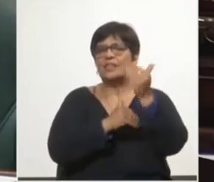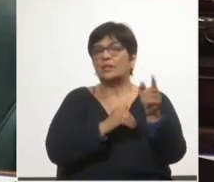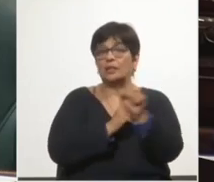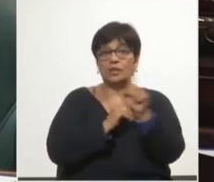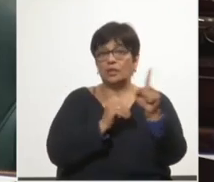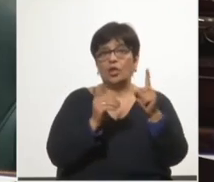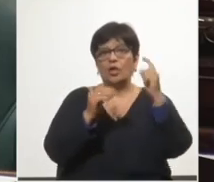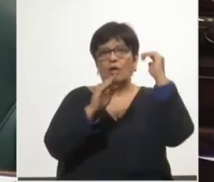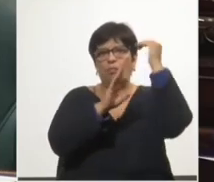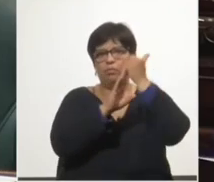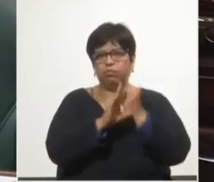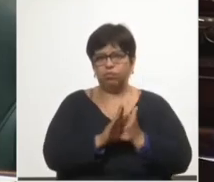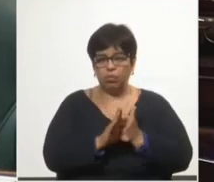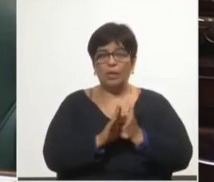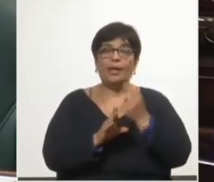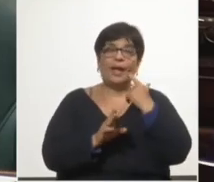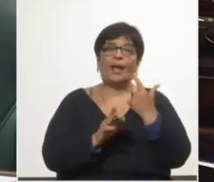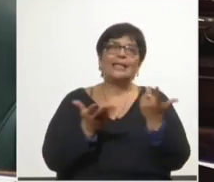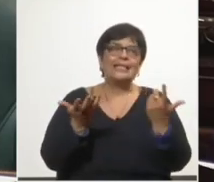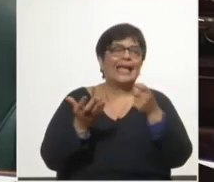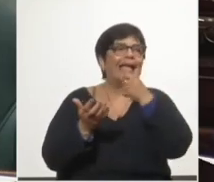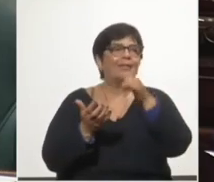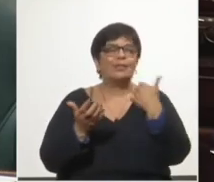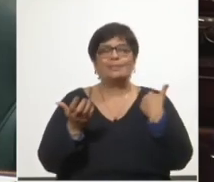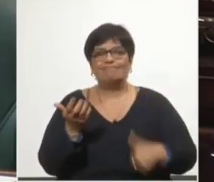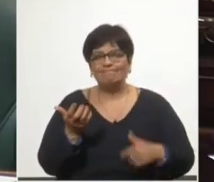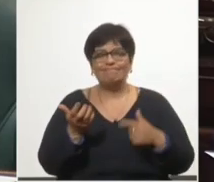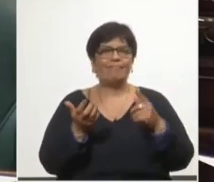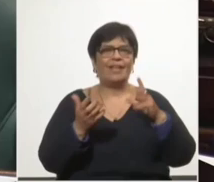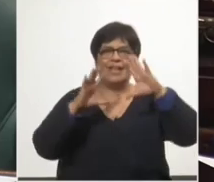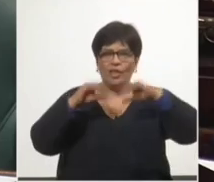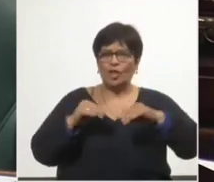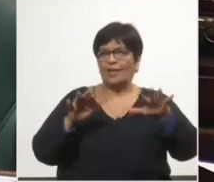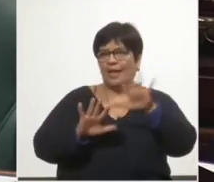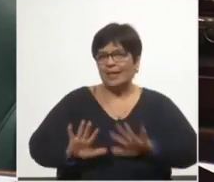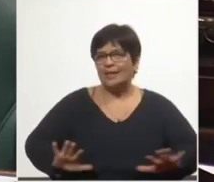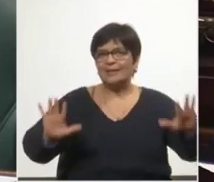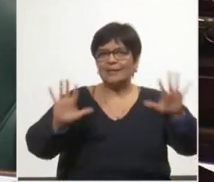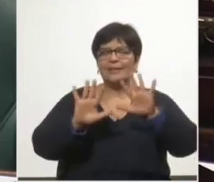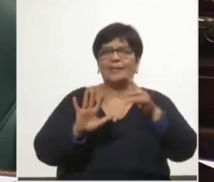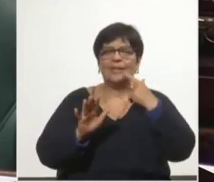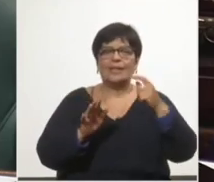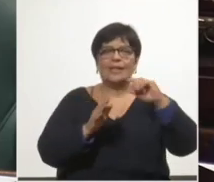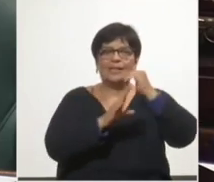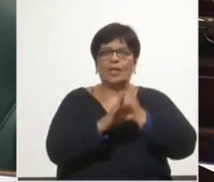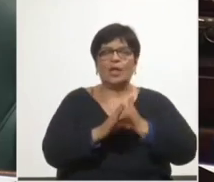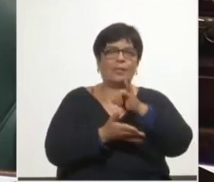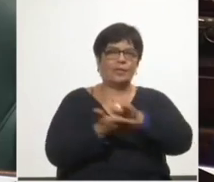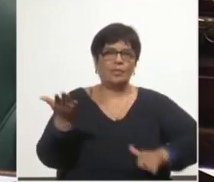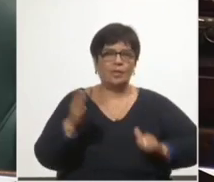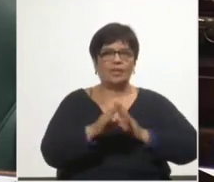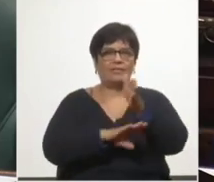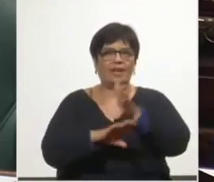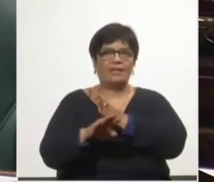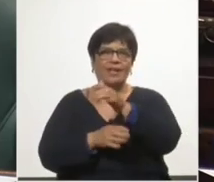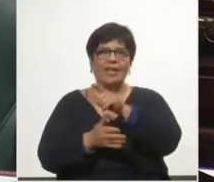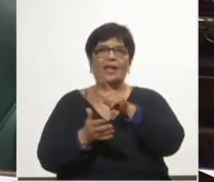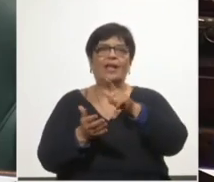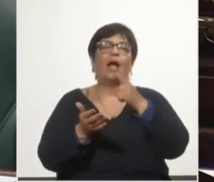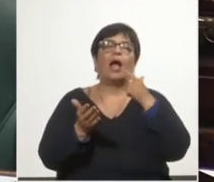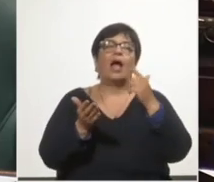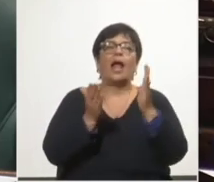se han reducido. Hay tristes ejemplos en toda la cadena de supuestos. Se redujo el presupuesto para el acceso a la literatura